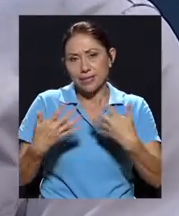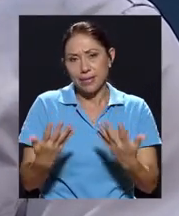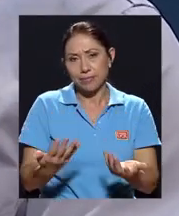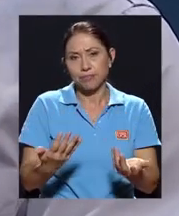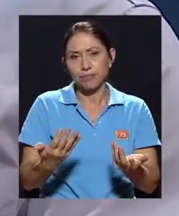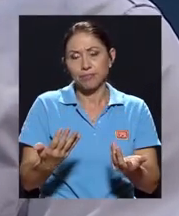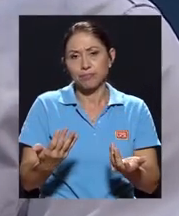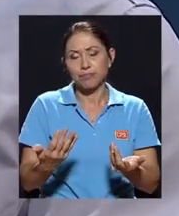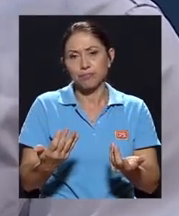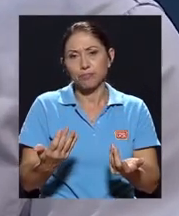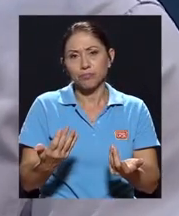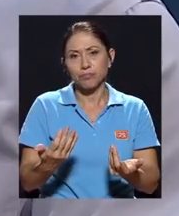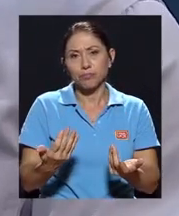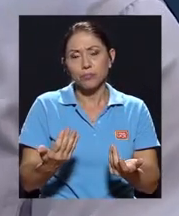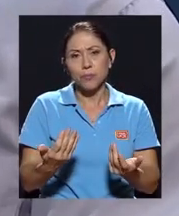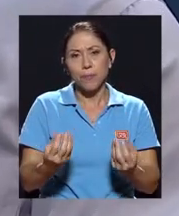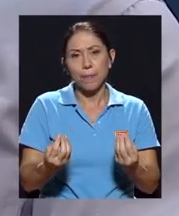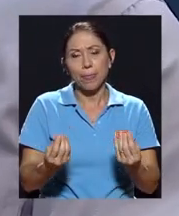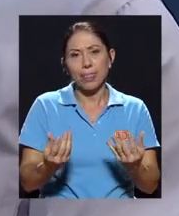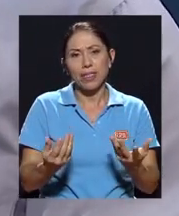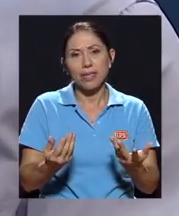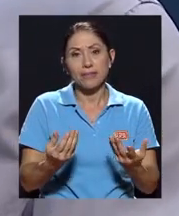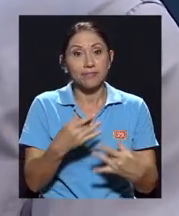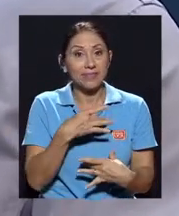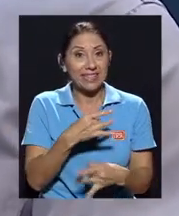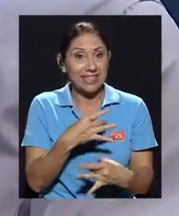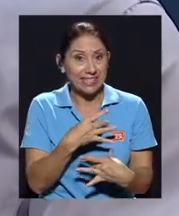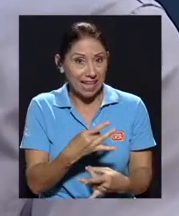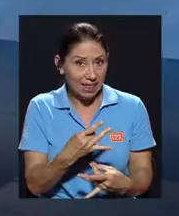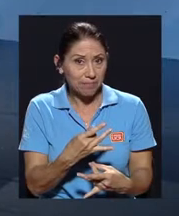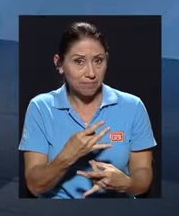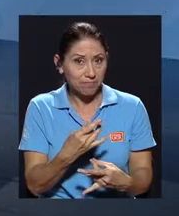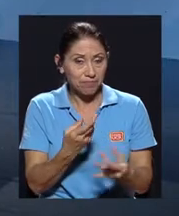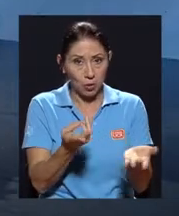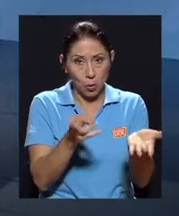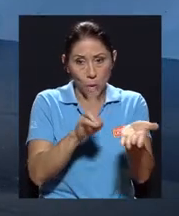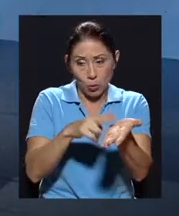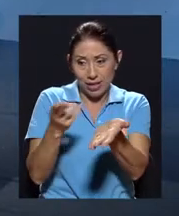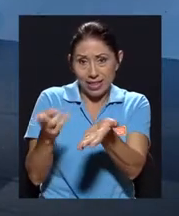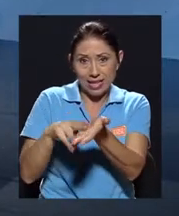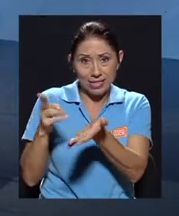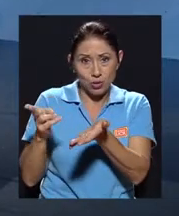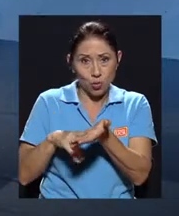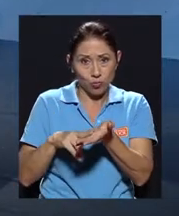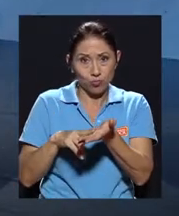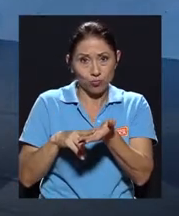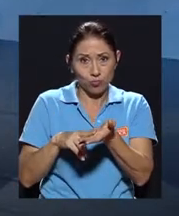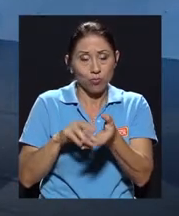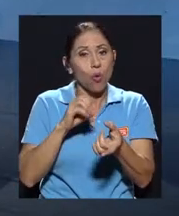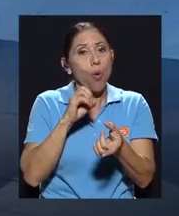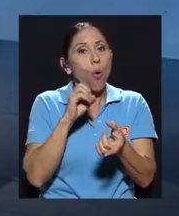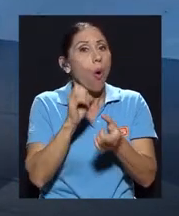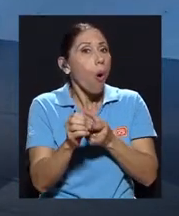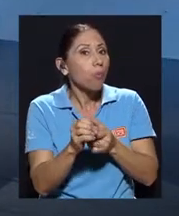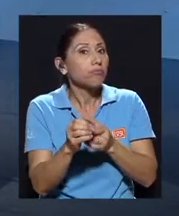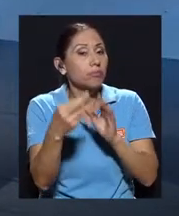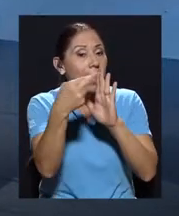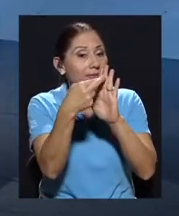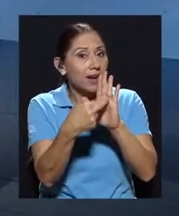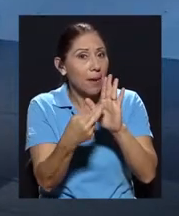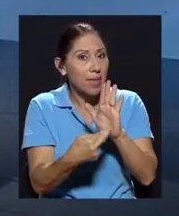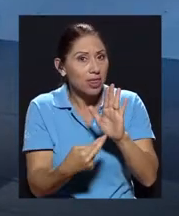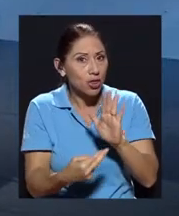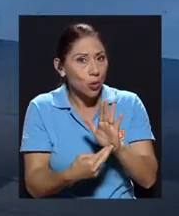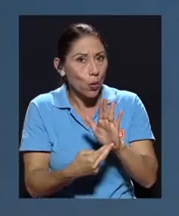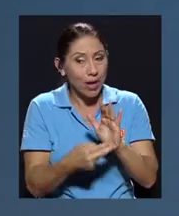interesada en la contratación o en el reglamento, financió a la persona que le toca